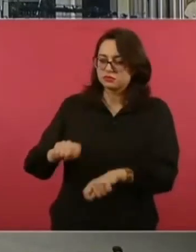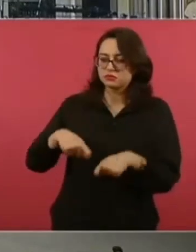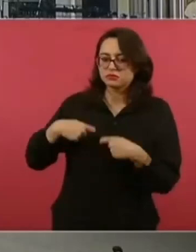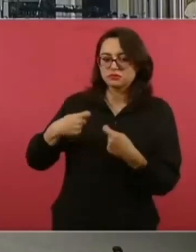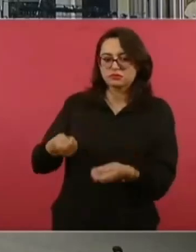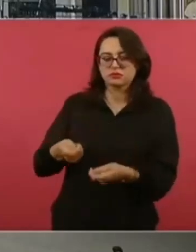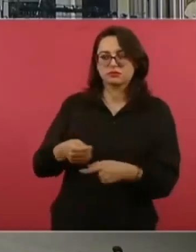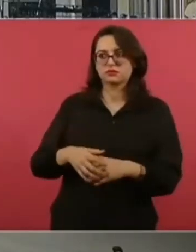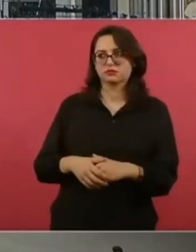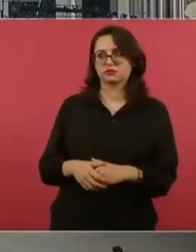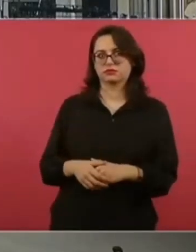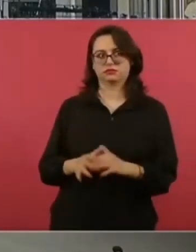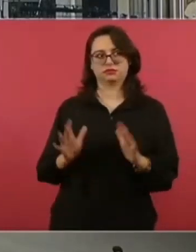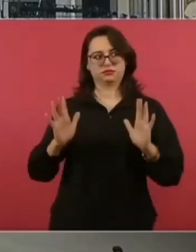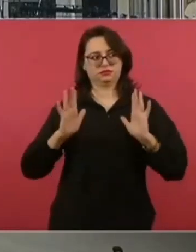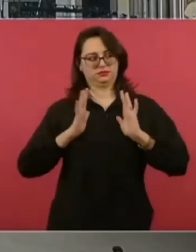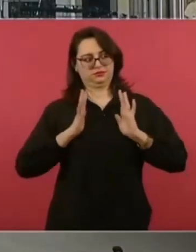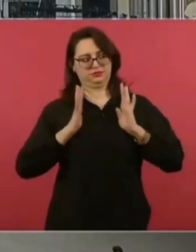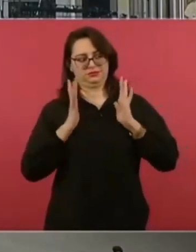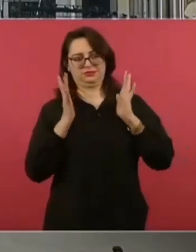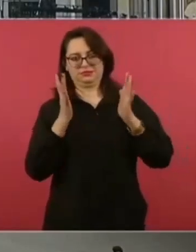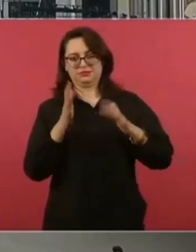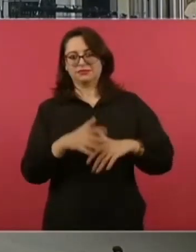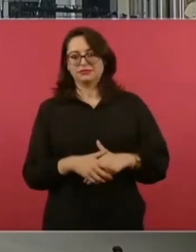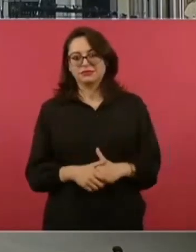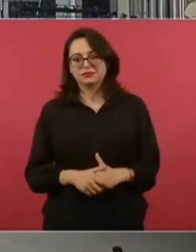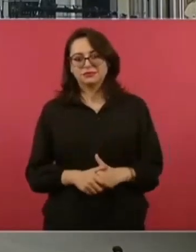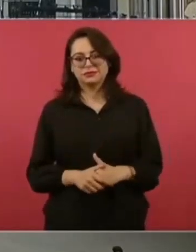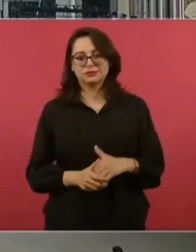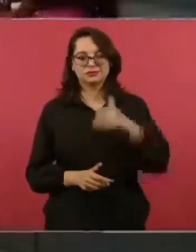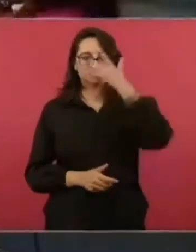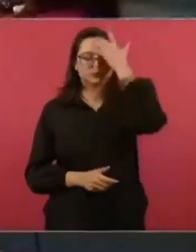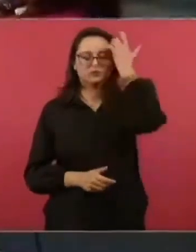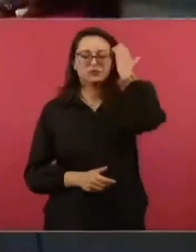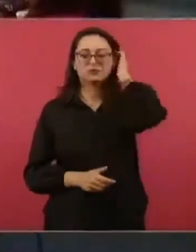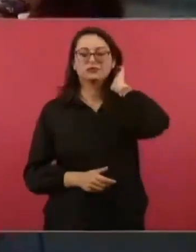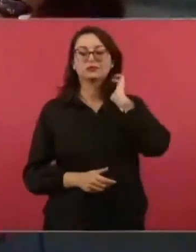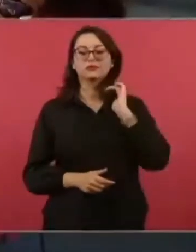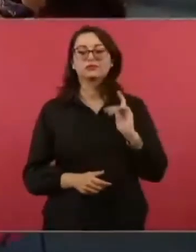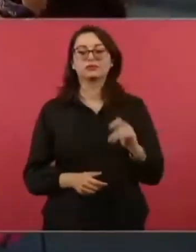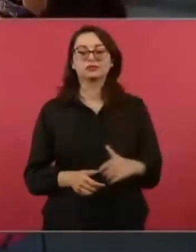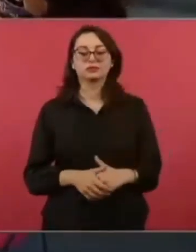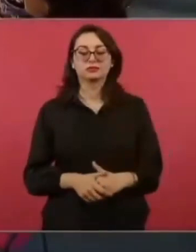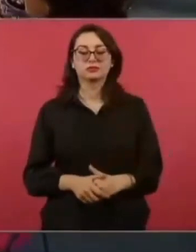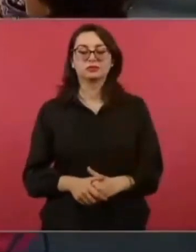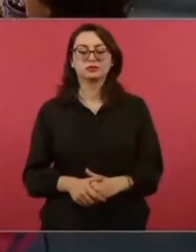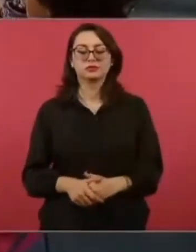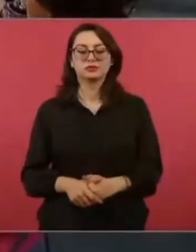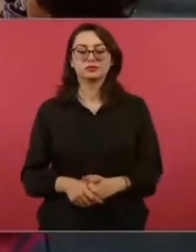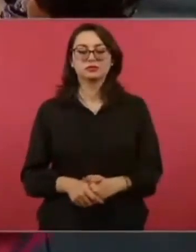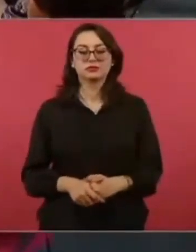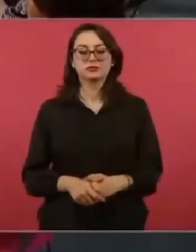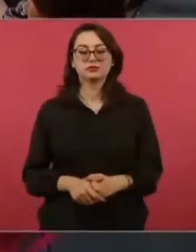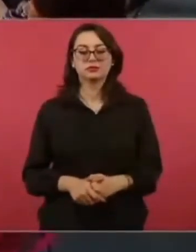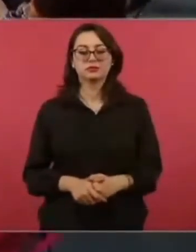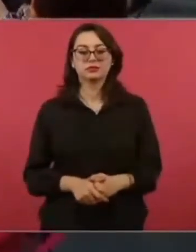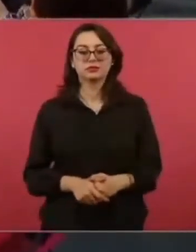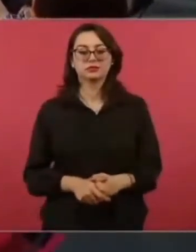Y luego, este, que porque tenía yo,